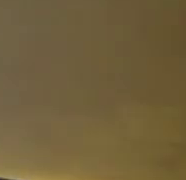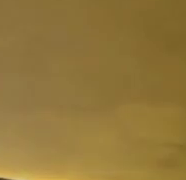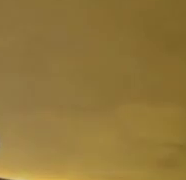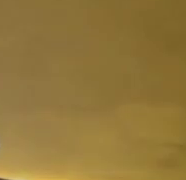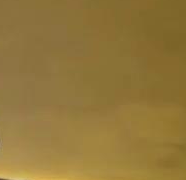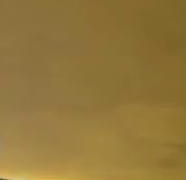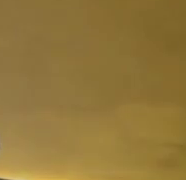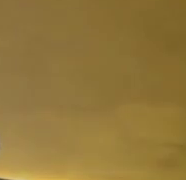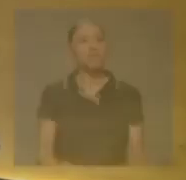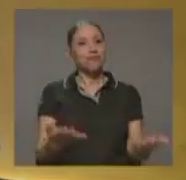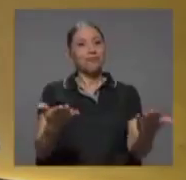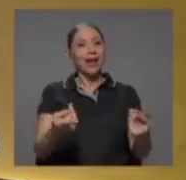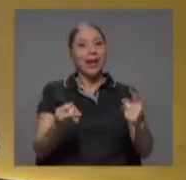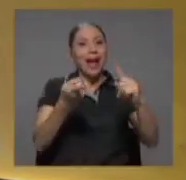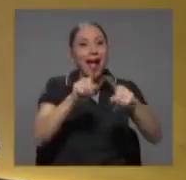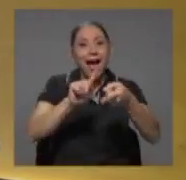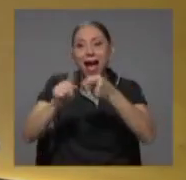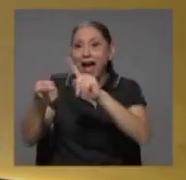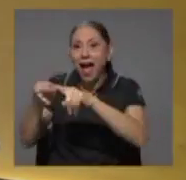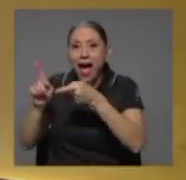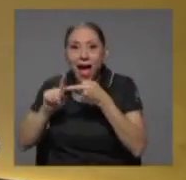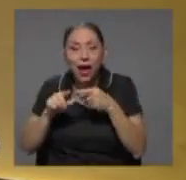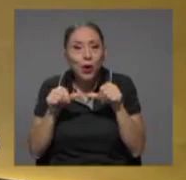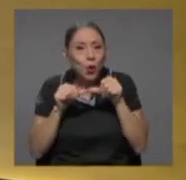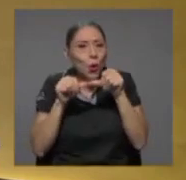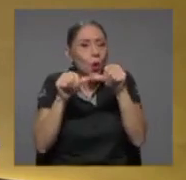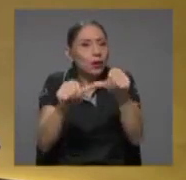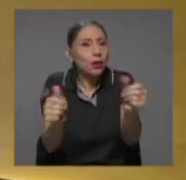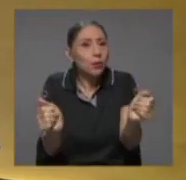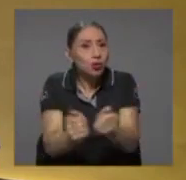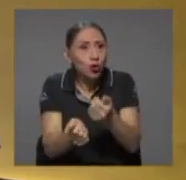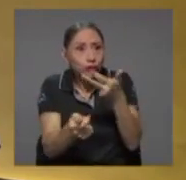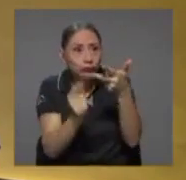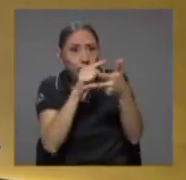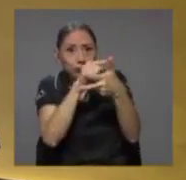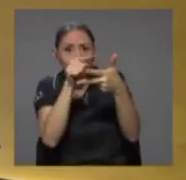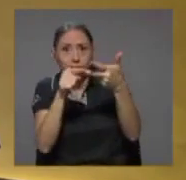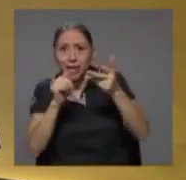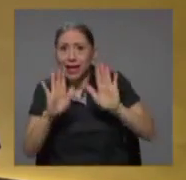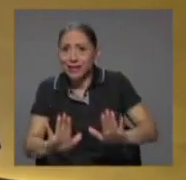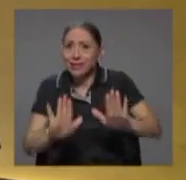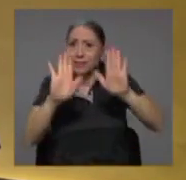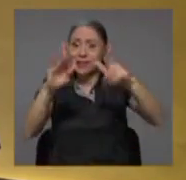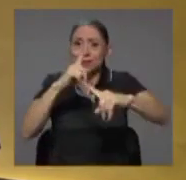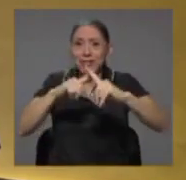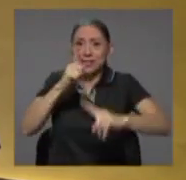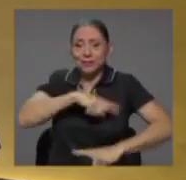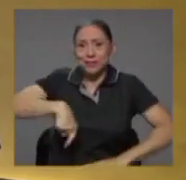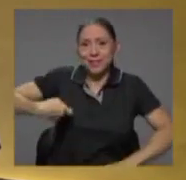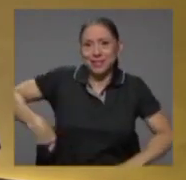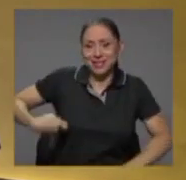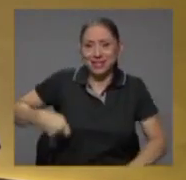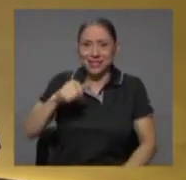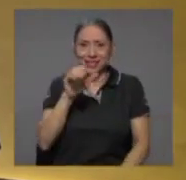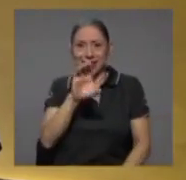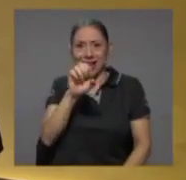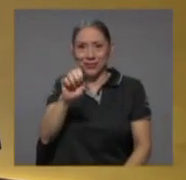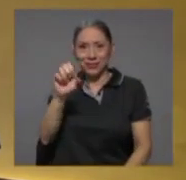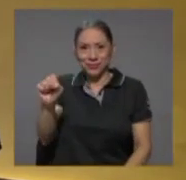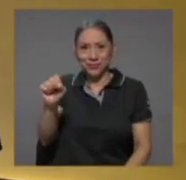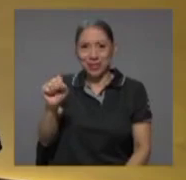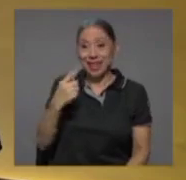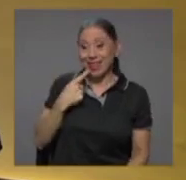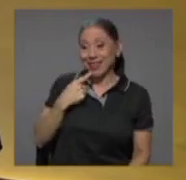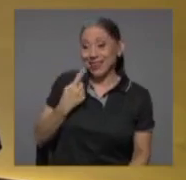continuamos amigas y amigos con estos espléndidos expresidentes de la caja costarricense de seguro social y decía don